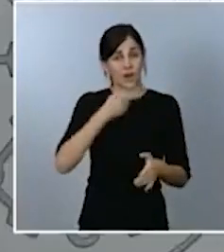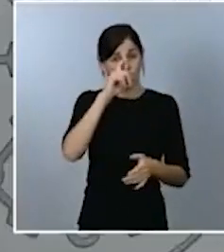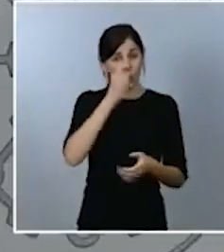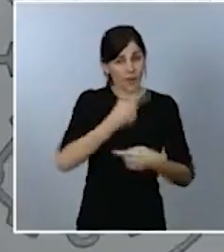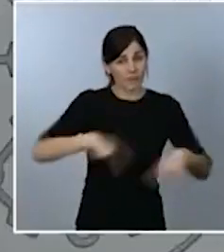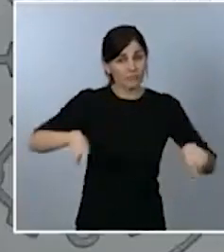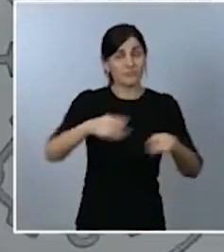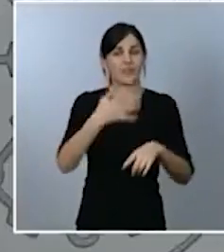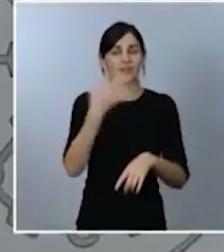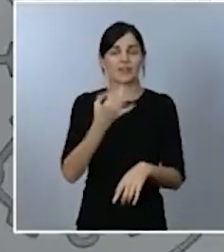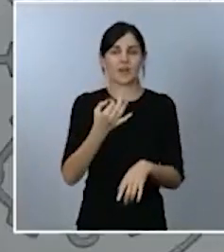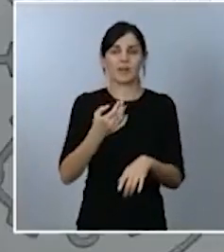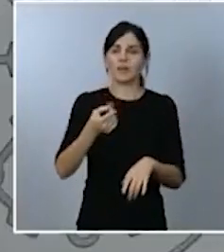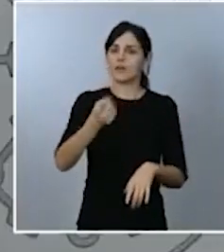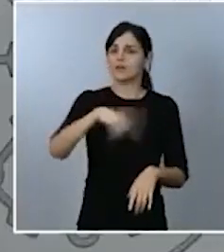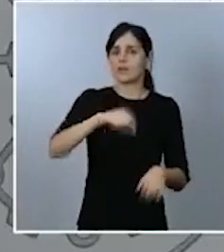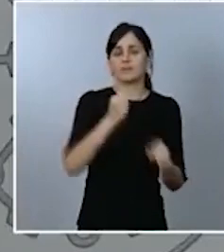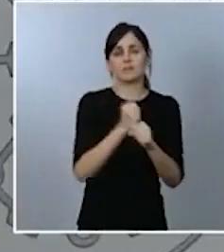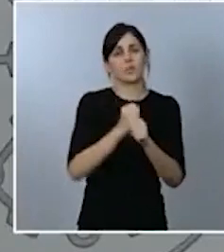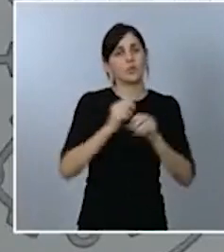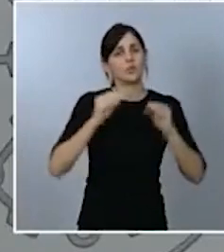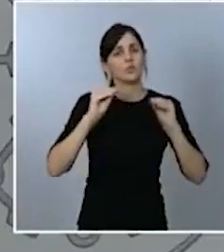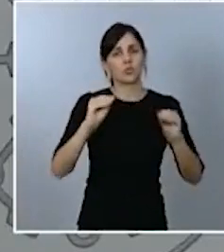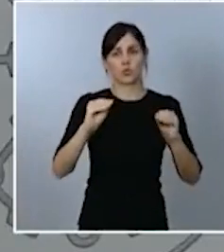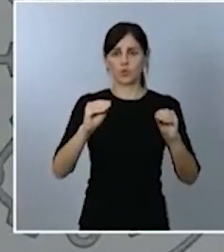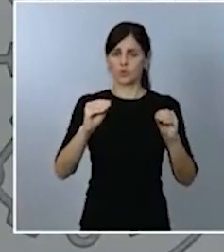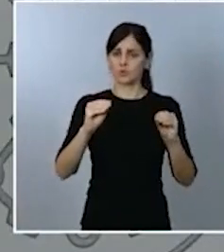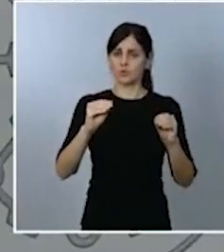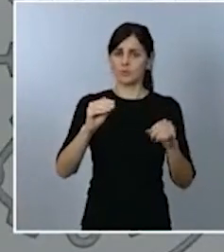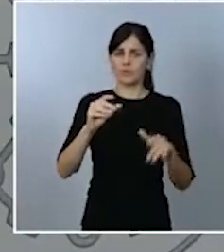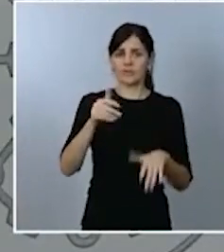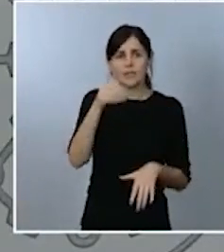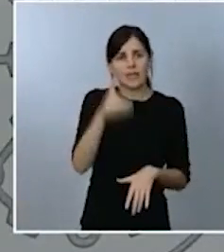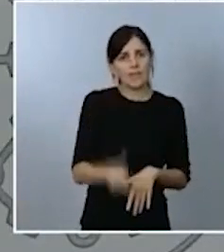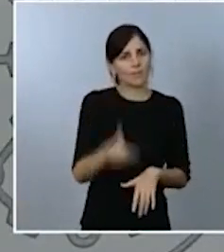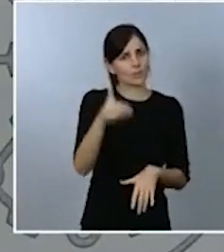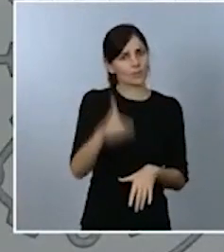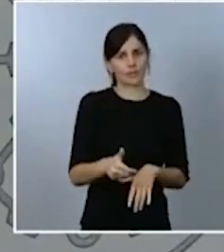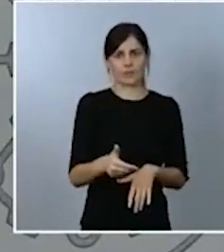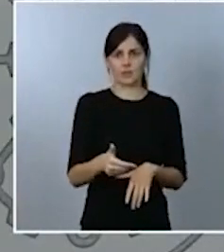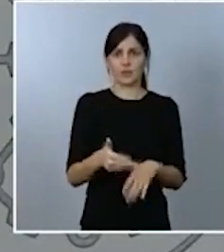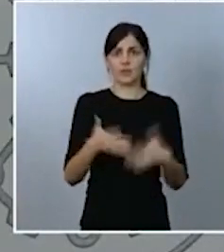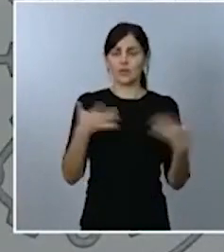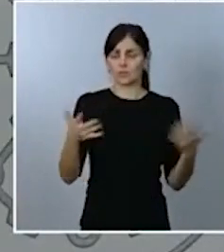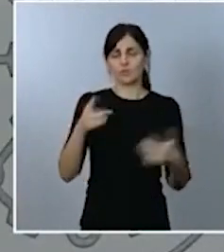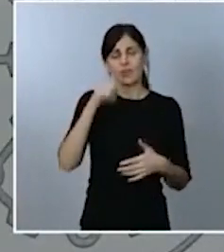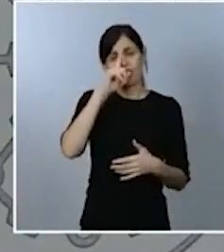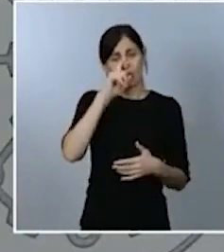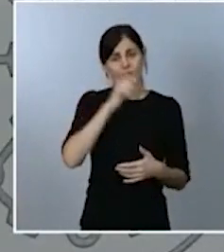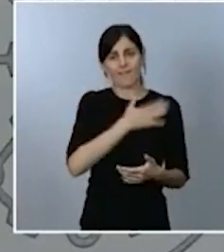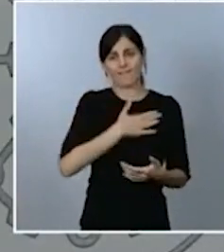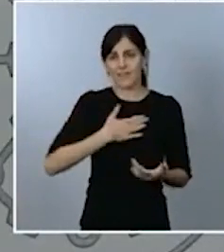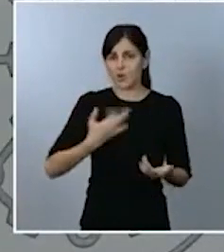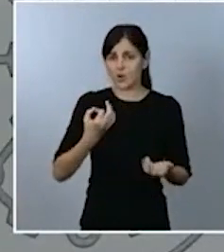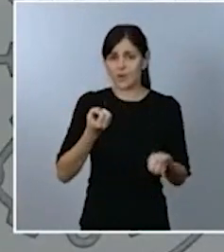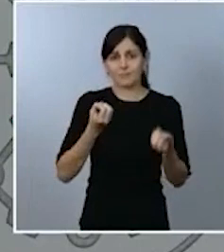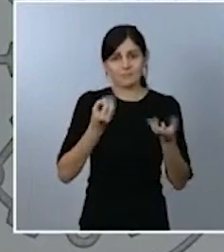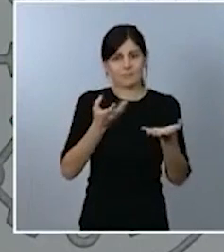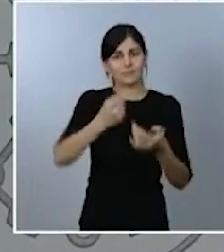ciudadanos que su tarea es imprescindible insustituible por parte de ningún otro por tanto recordar atender de